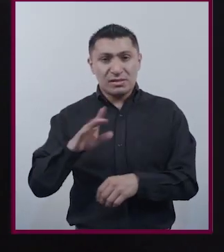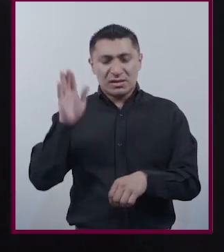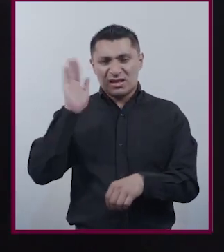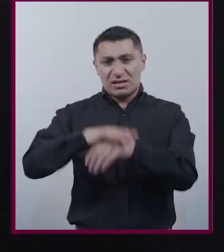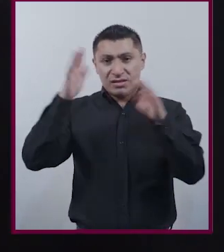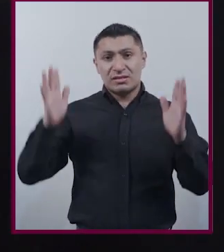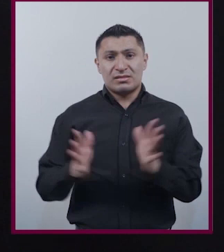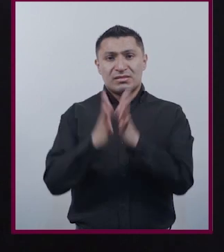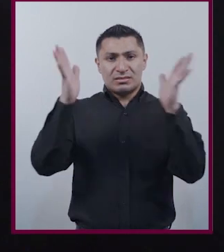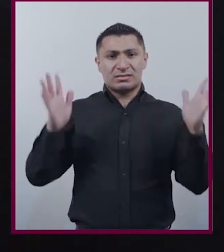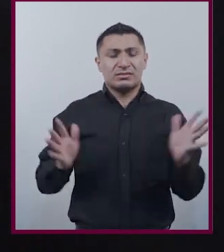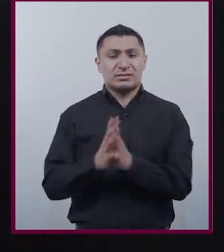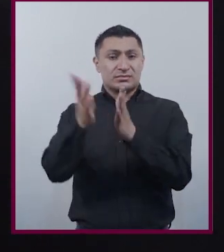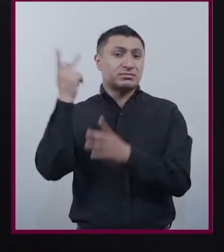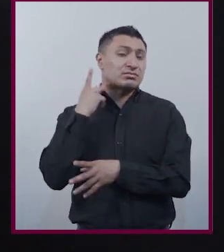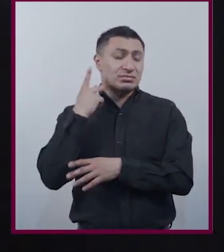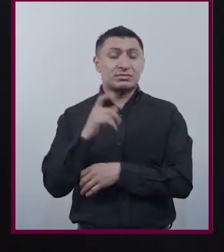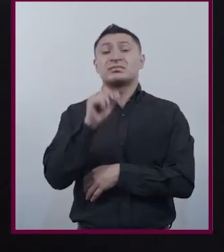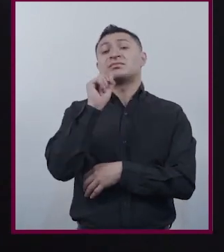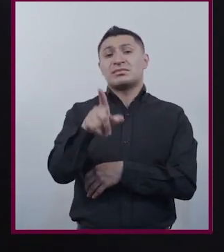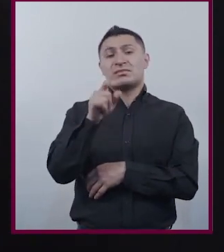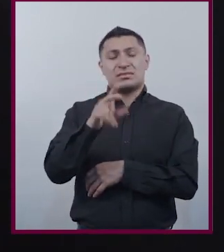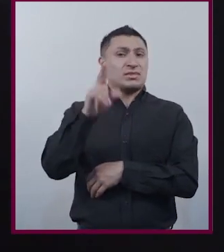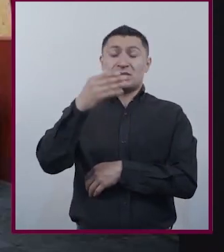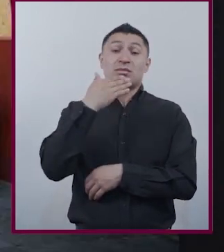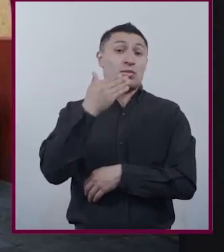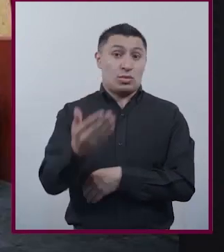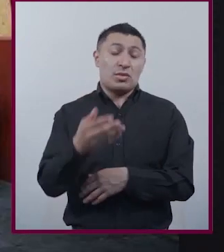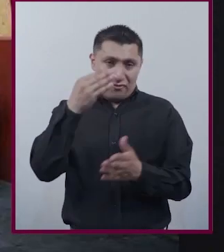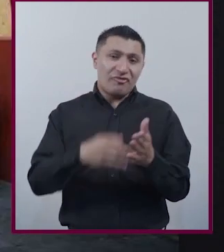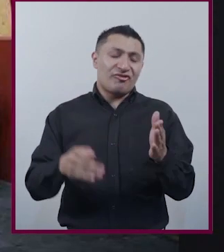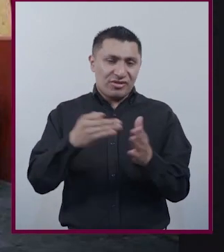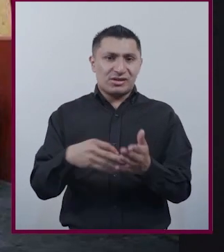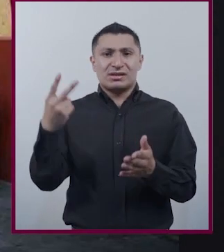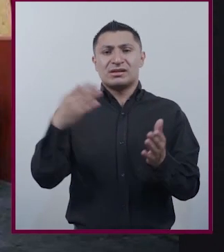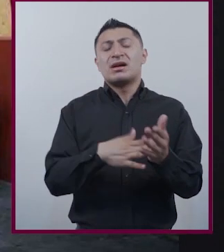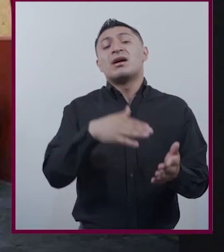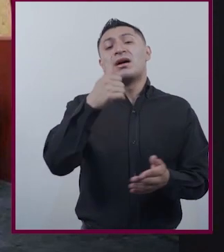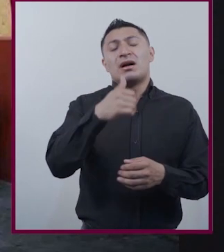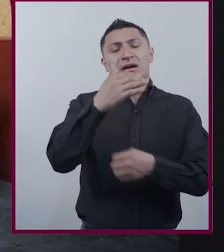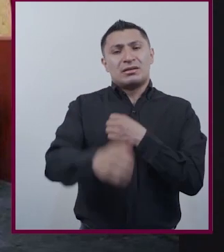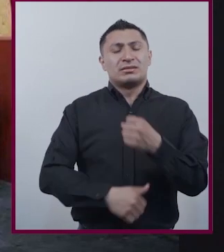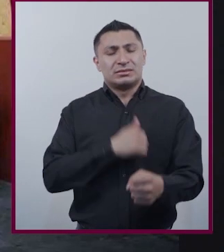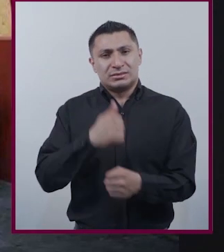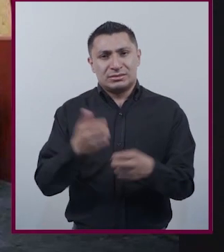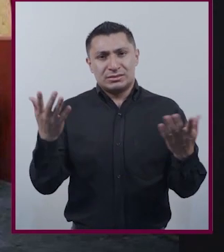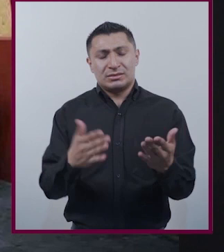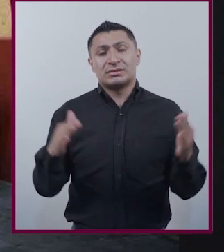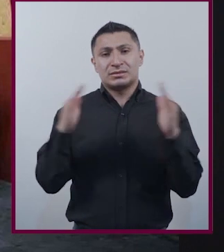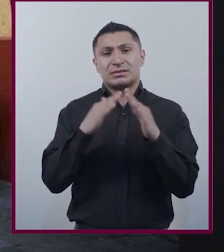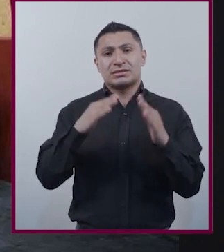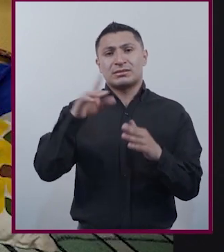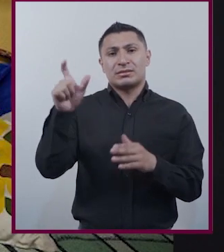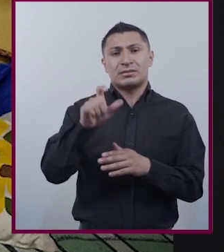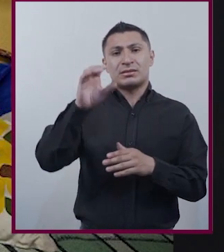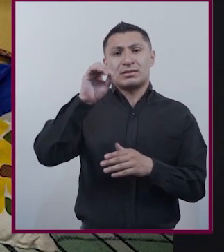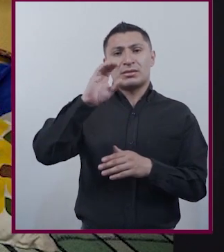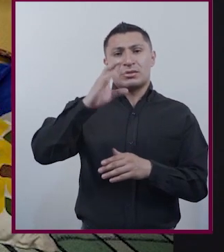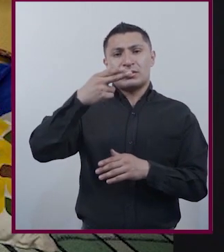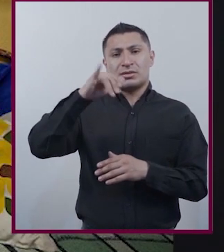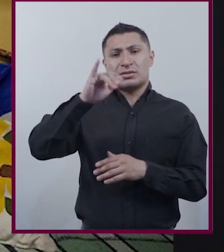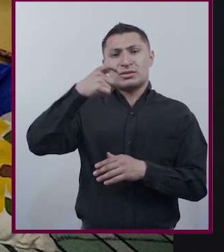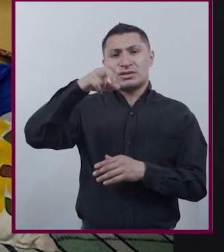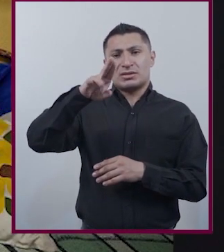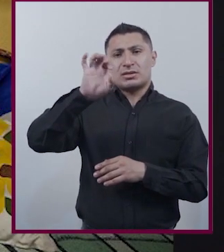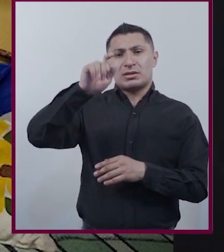participación en la política Por supuesto, no la suficiente Y en 2006, se creó la Casa Xochiquetzal En